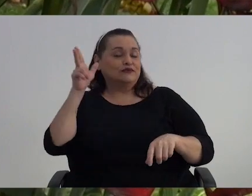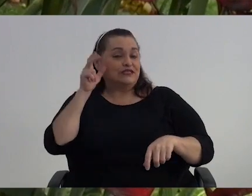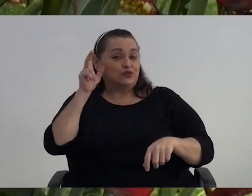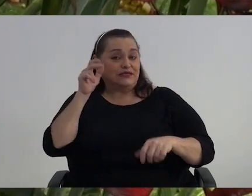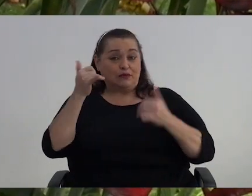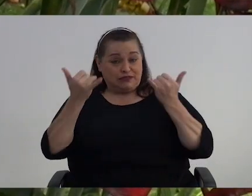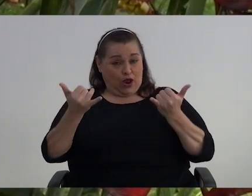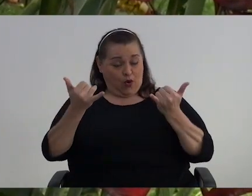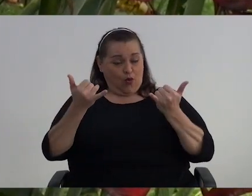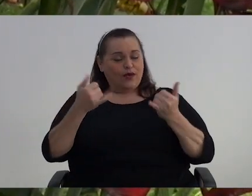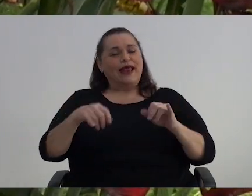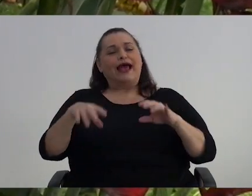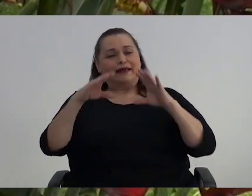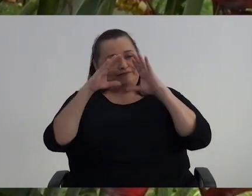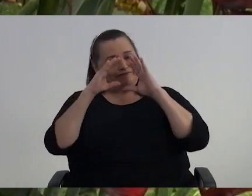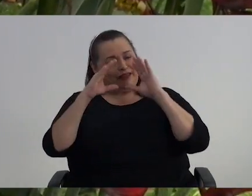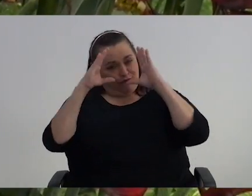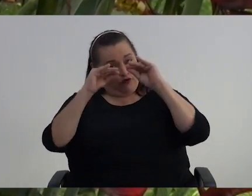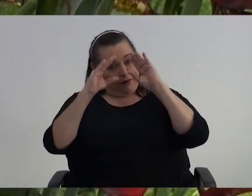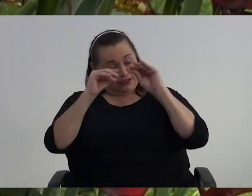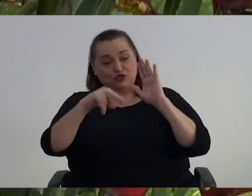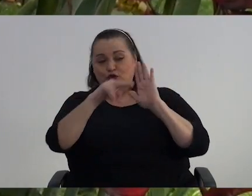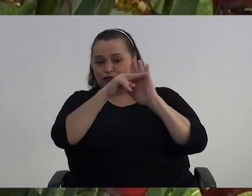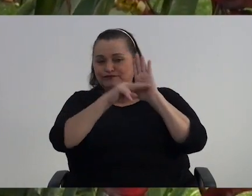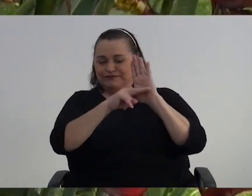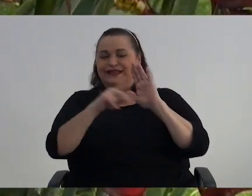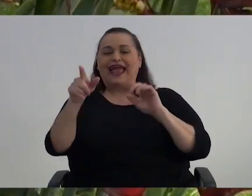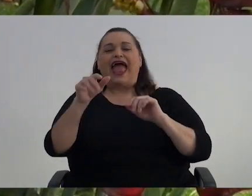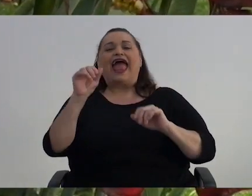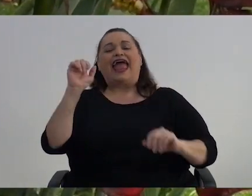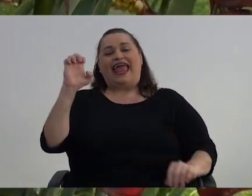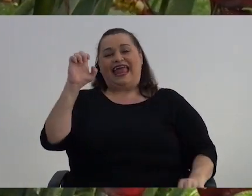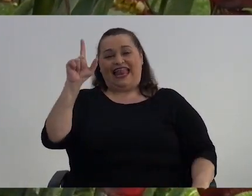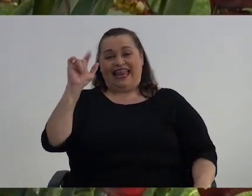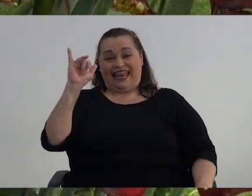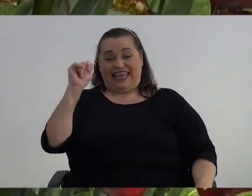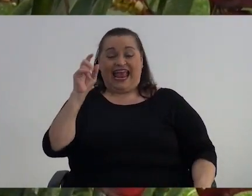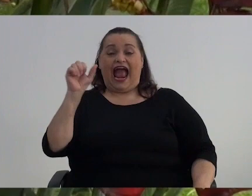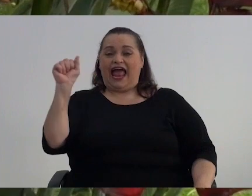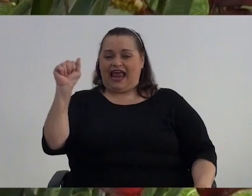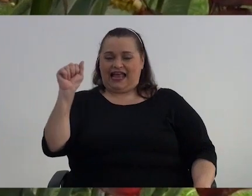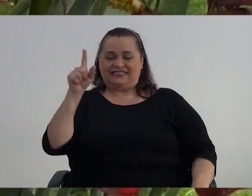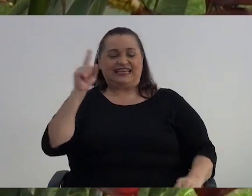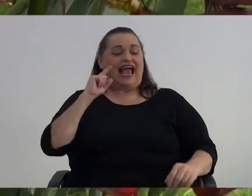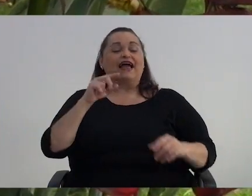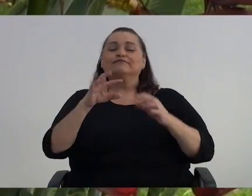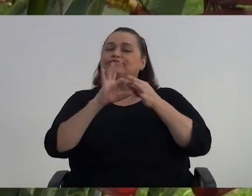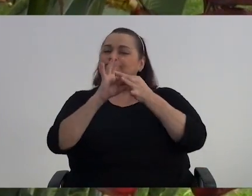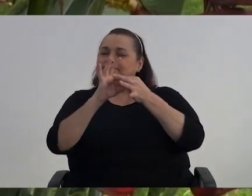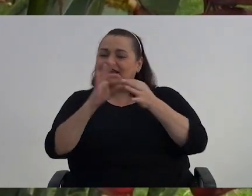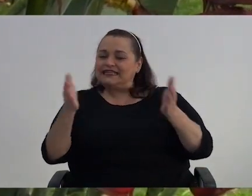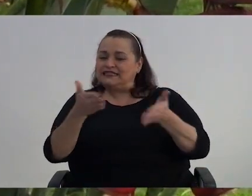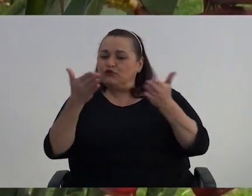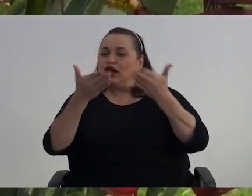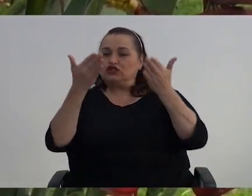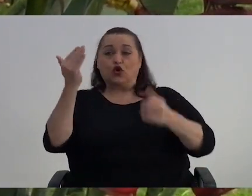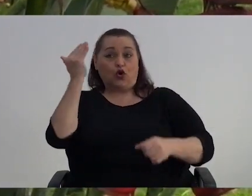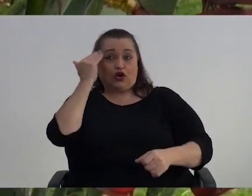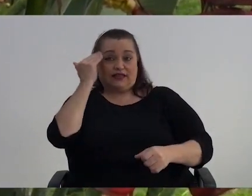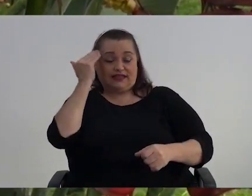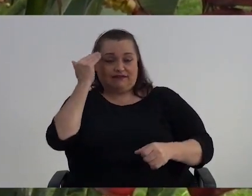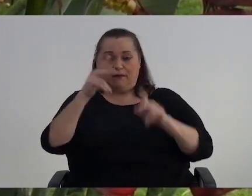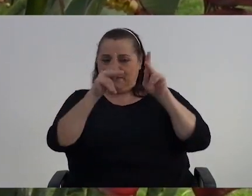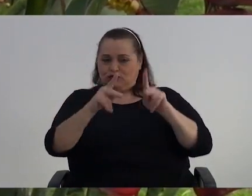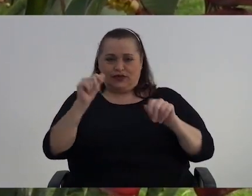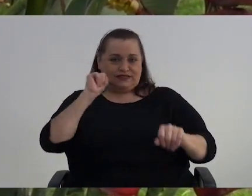A escuchar Una nota preparada Por Ailín Araya Gestora académica De Colipro Acerca de la estimulación Cognitiva De las personas